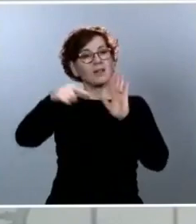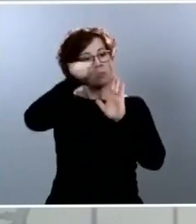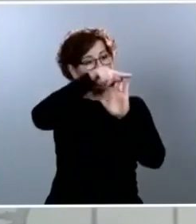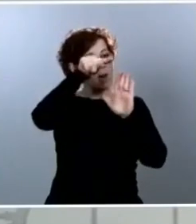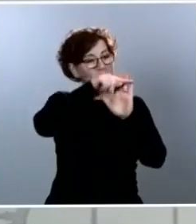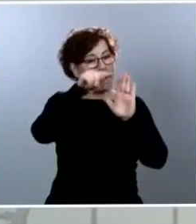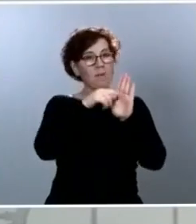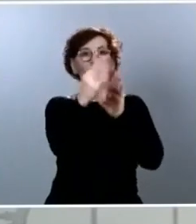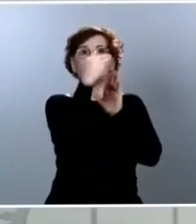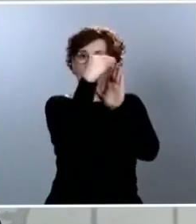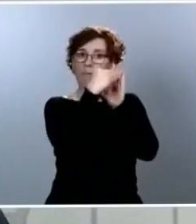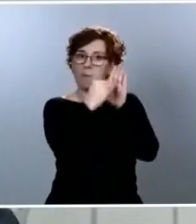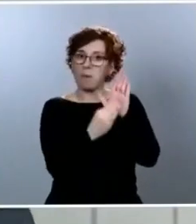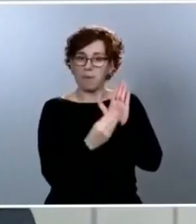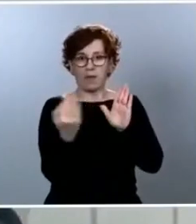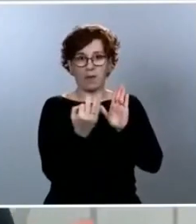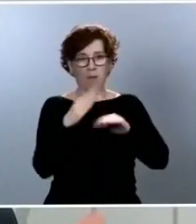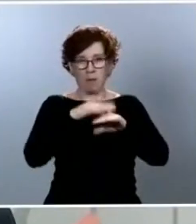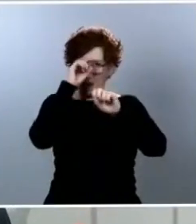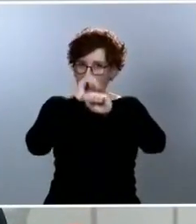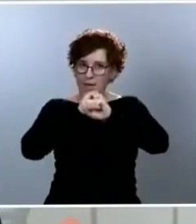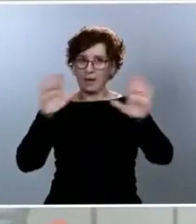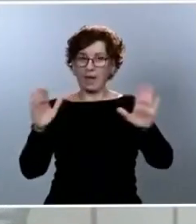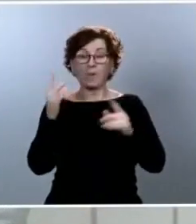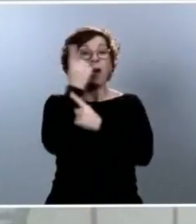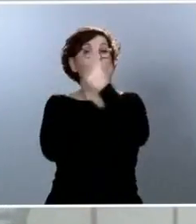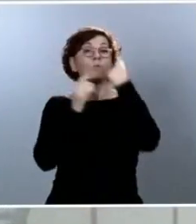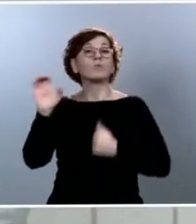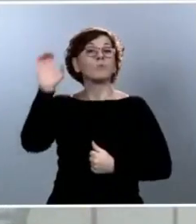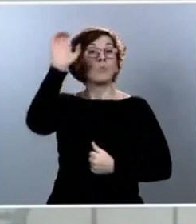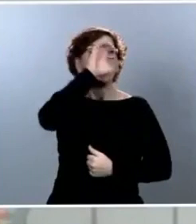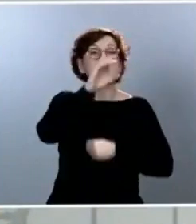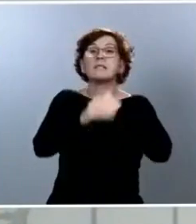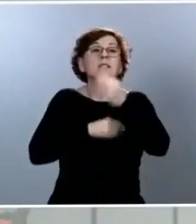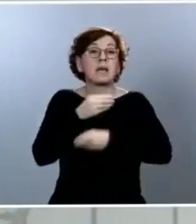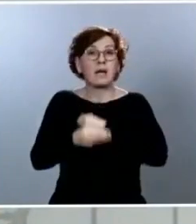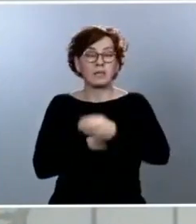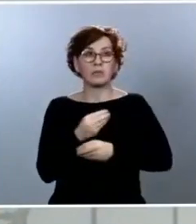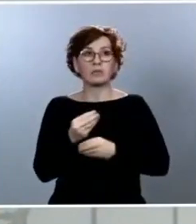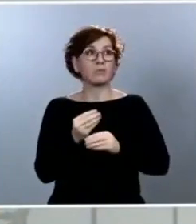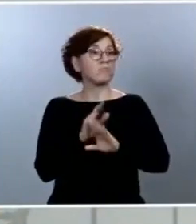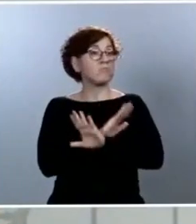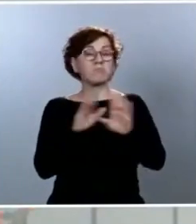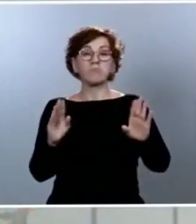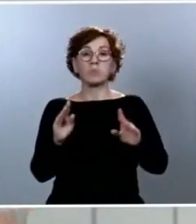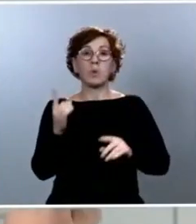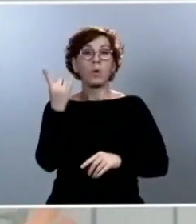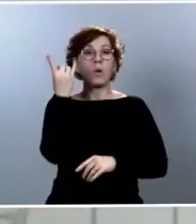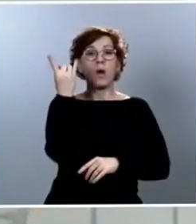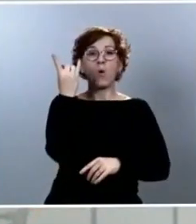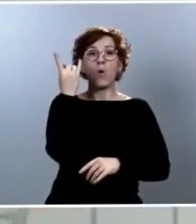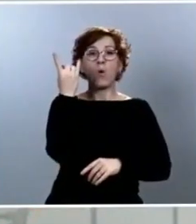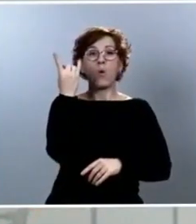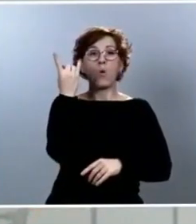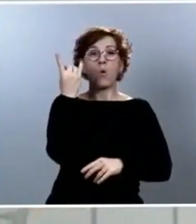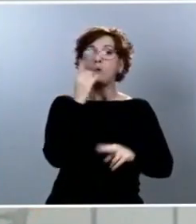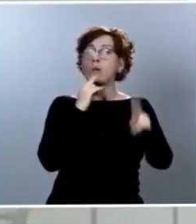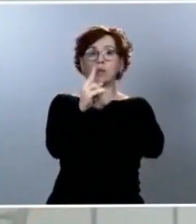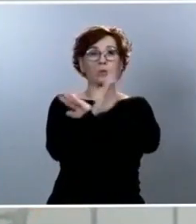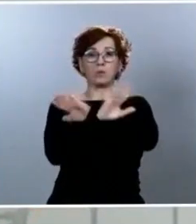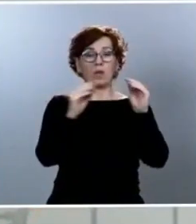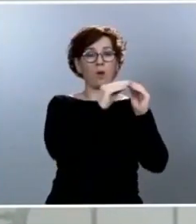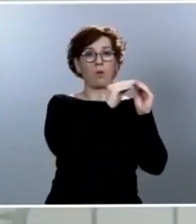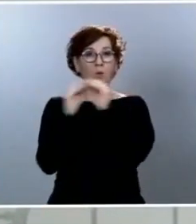Hay países que lo que han hecho ha sido dar una respuesta lineal y poner fechas a la apertura de distintos negocios.